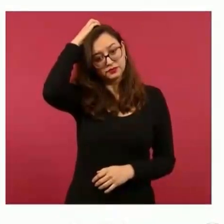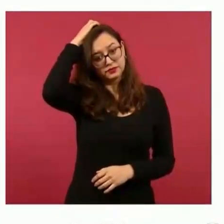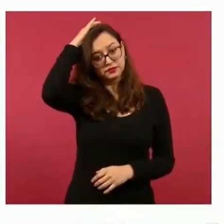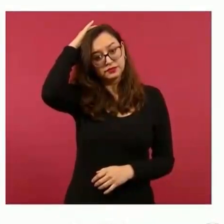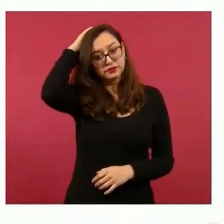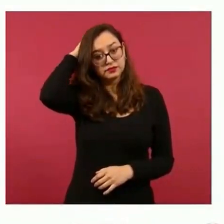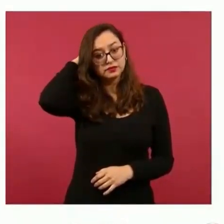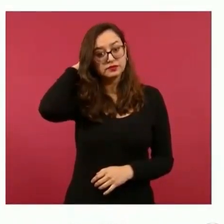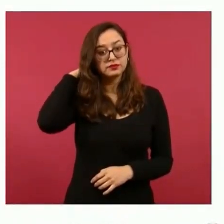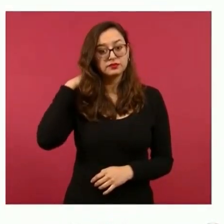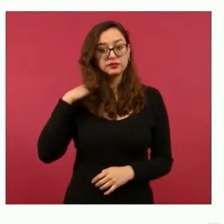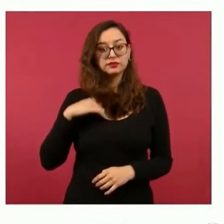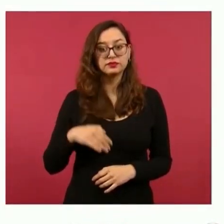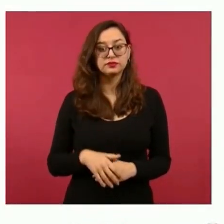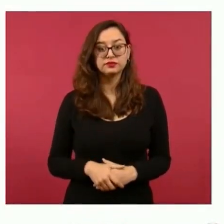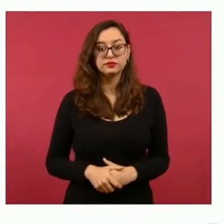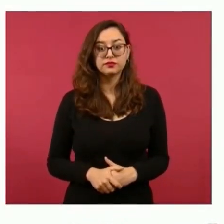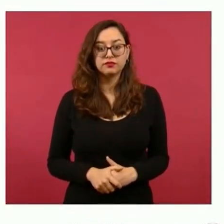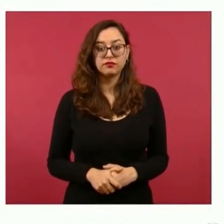Ajá. Gracias. Gracias.